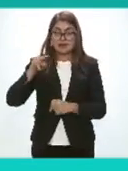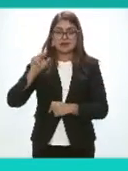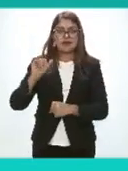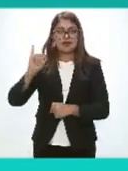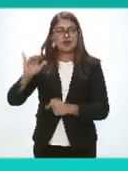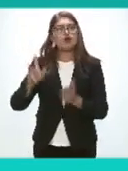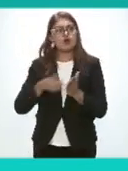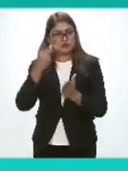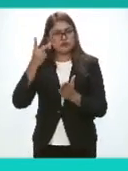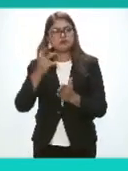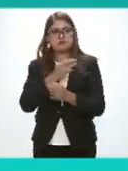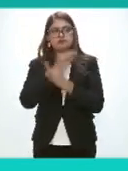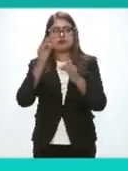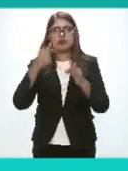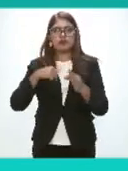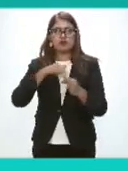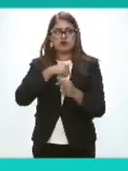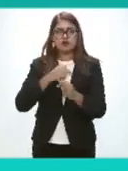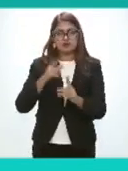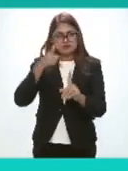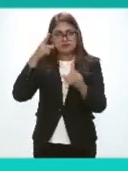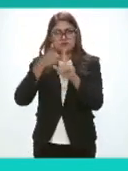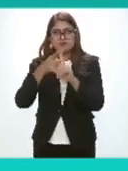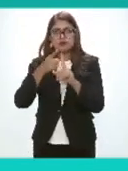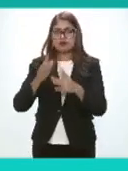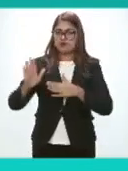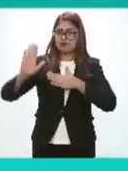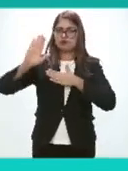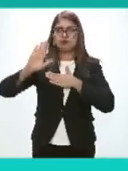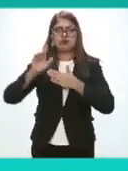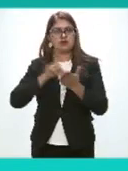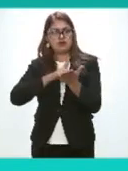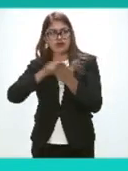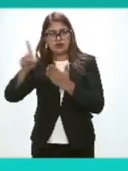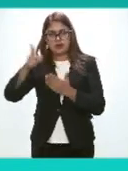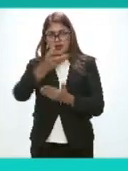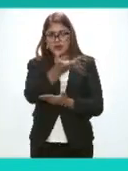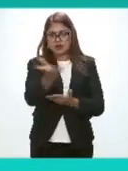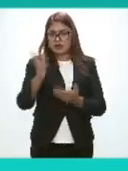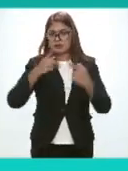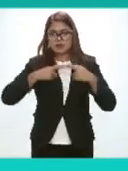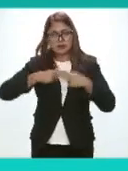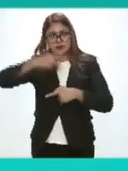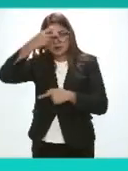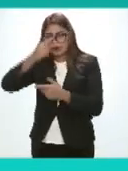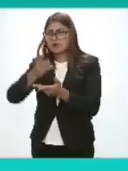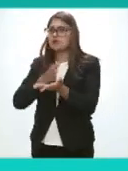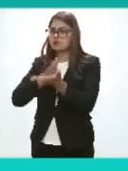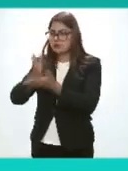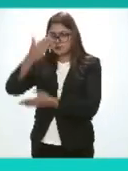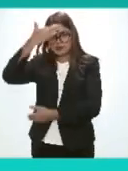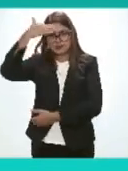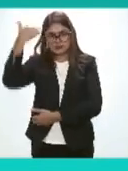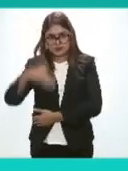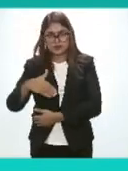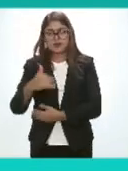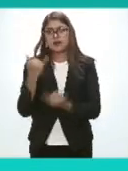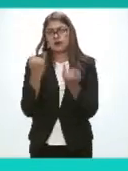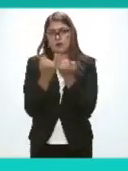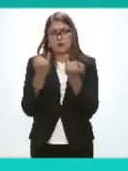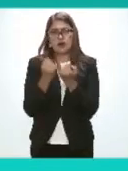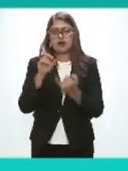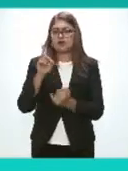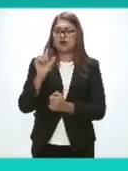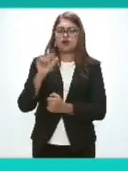compromiso con el derecho a saber De todas las y los mexicanos Así como en la protección de los